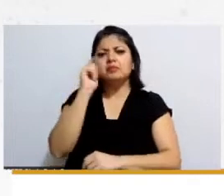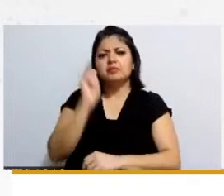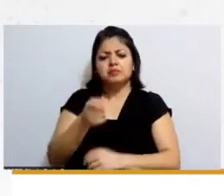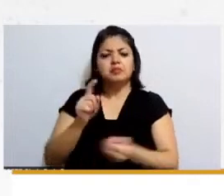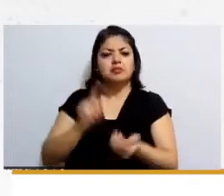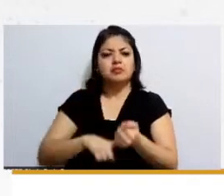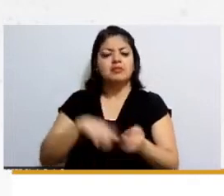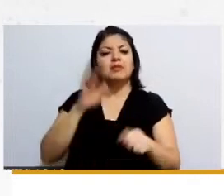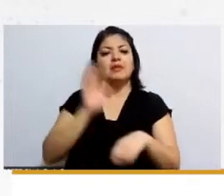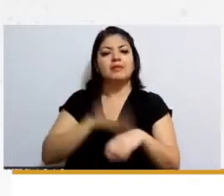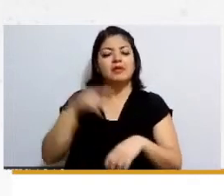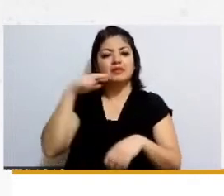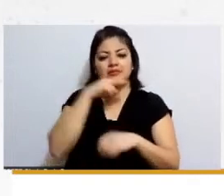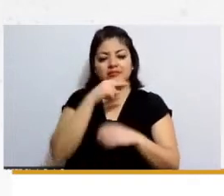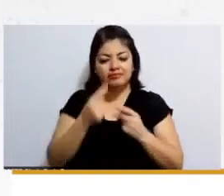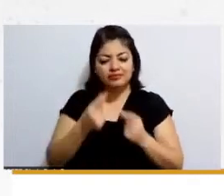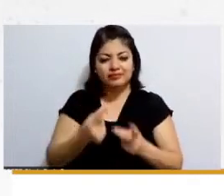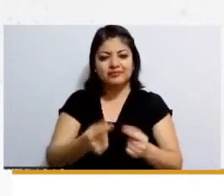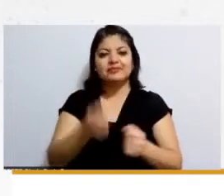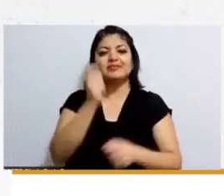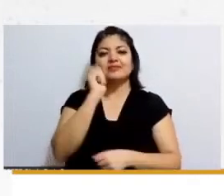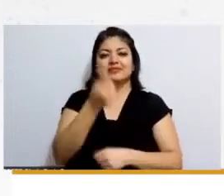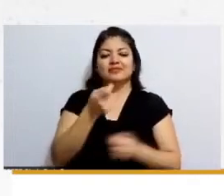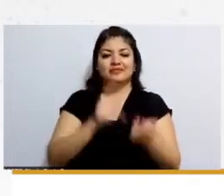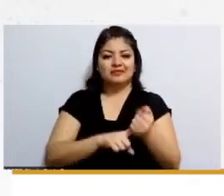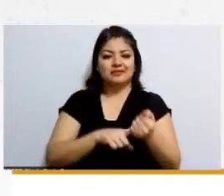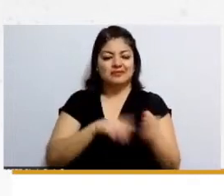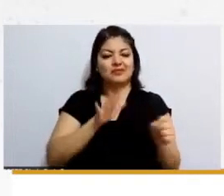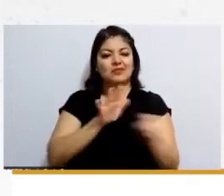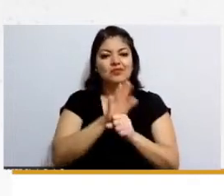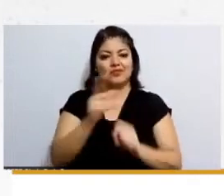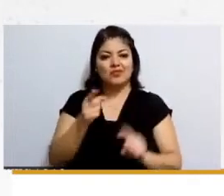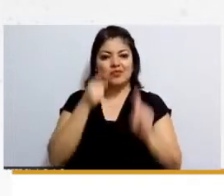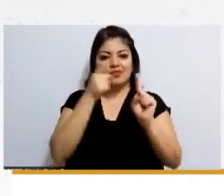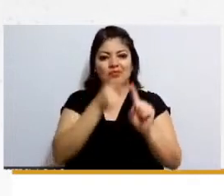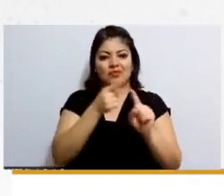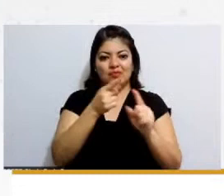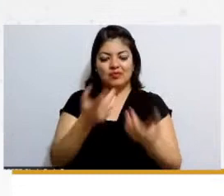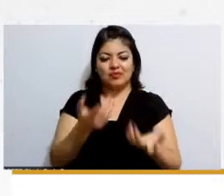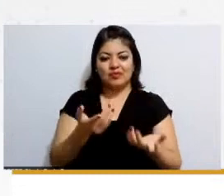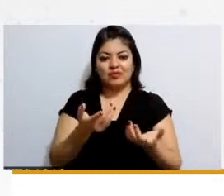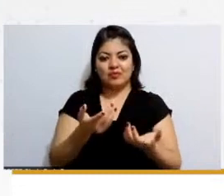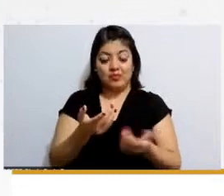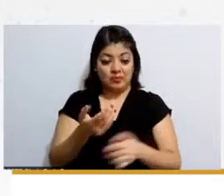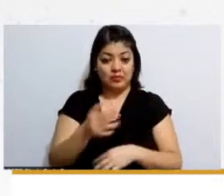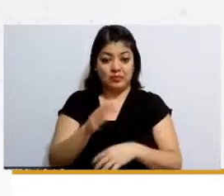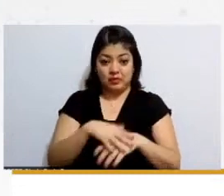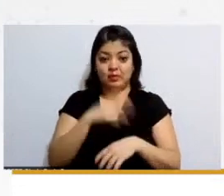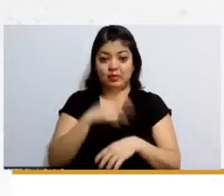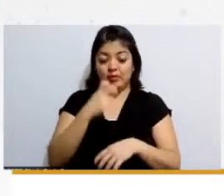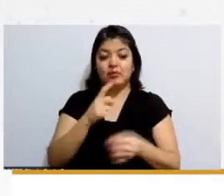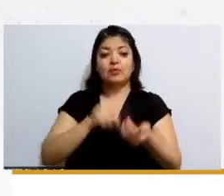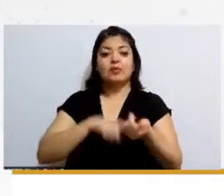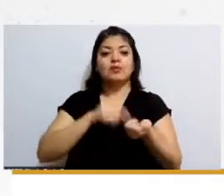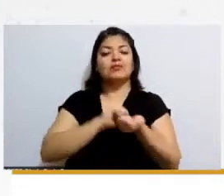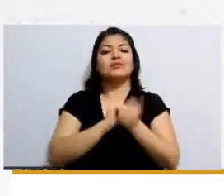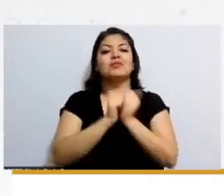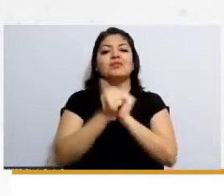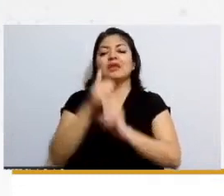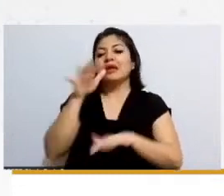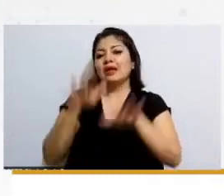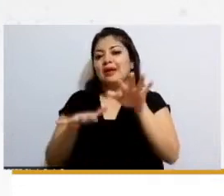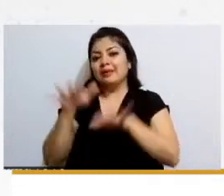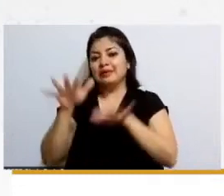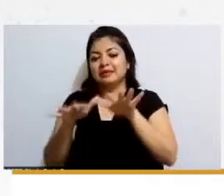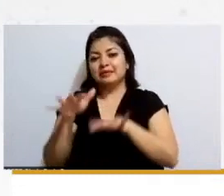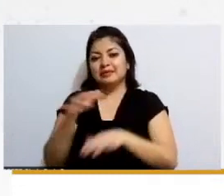más rápido llegar a ese lugar en específico y con esta situación lo que hacían es que a veces tenías